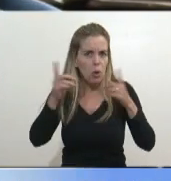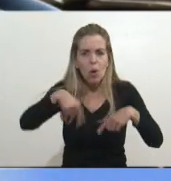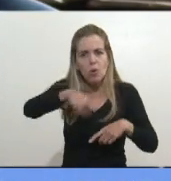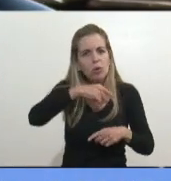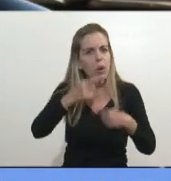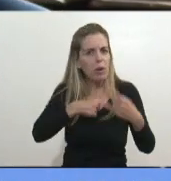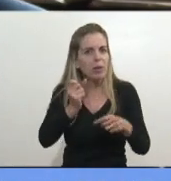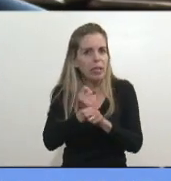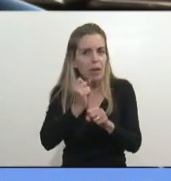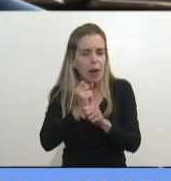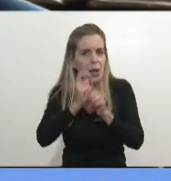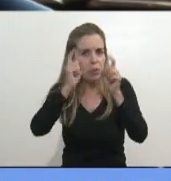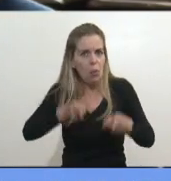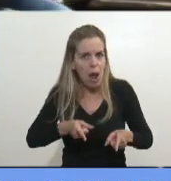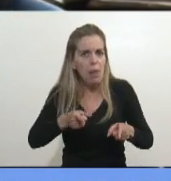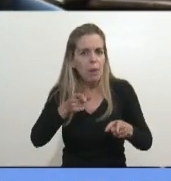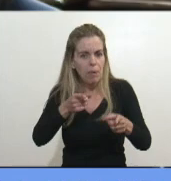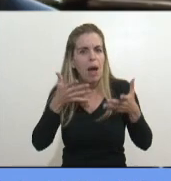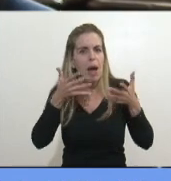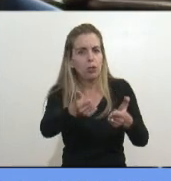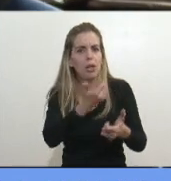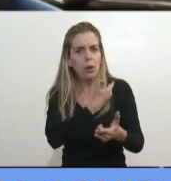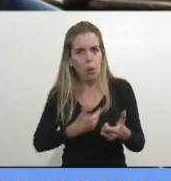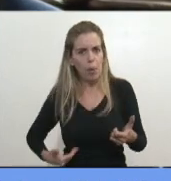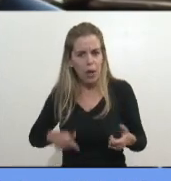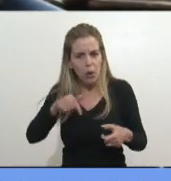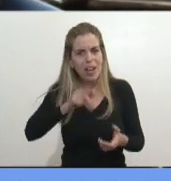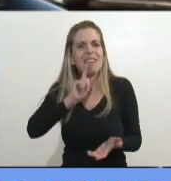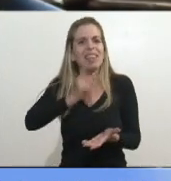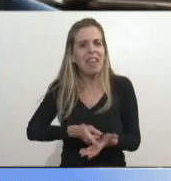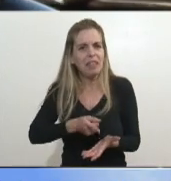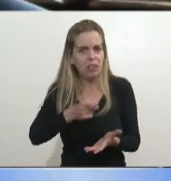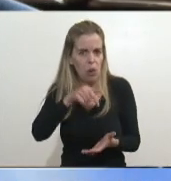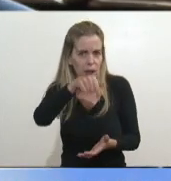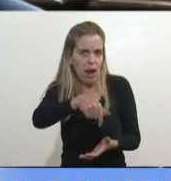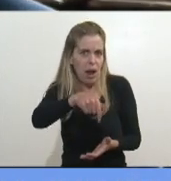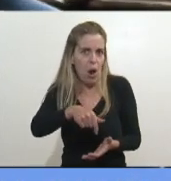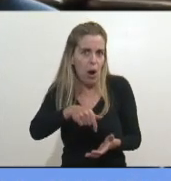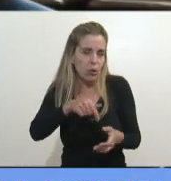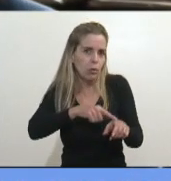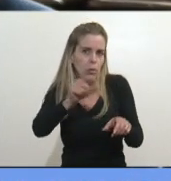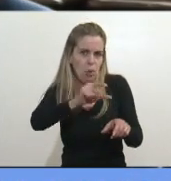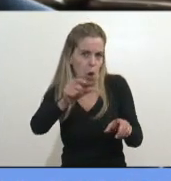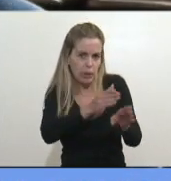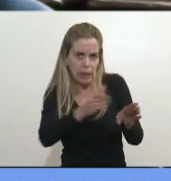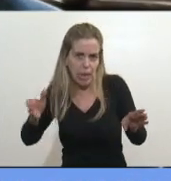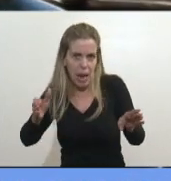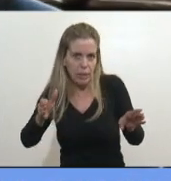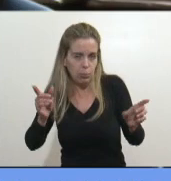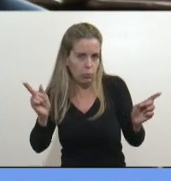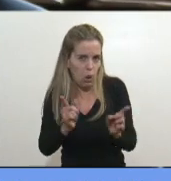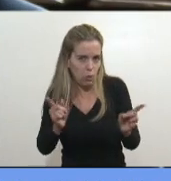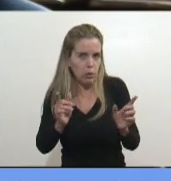del duro momento, para acompañar a nuestro gobierno, en estas decisiones, que ahora por supuesto, son temporarias, porque son